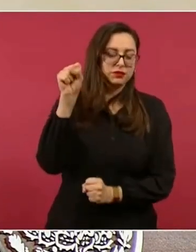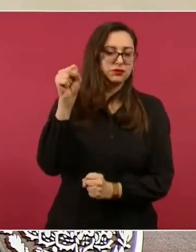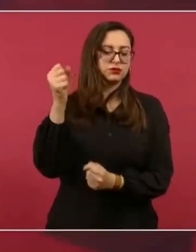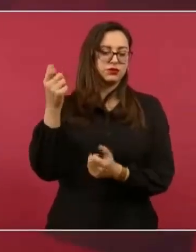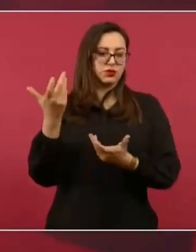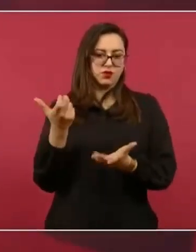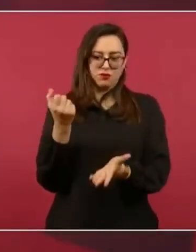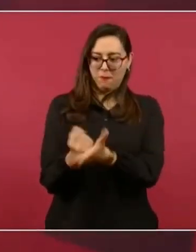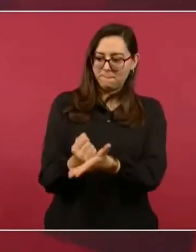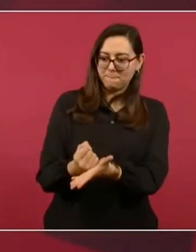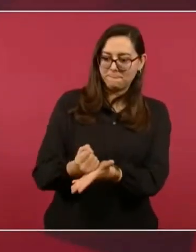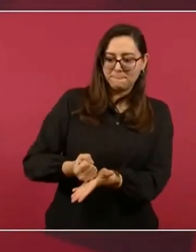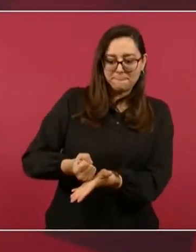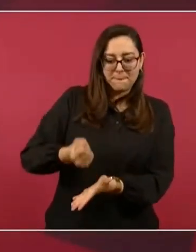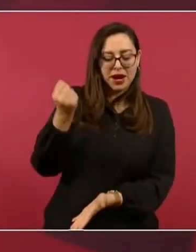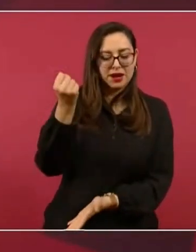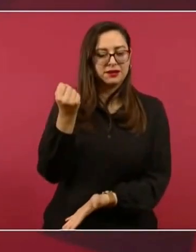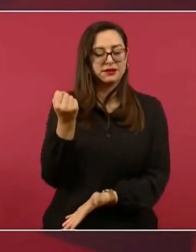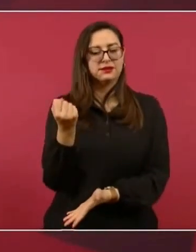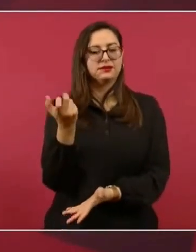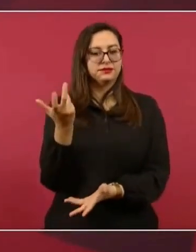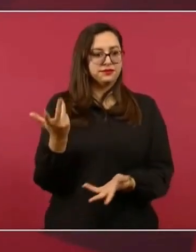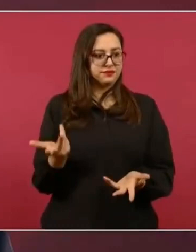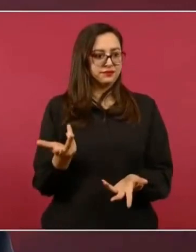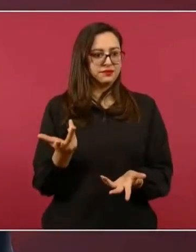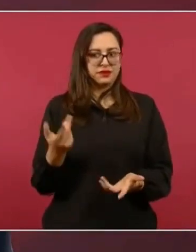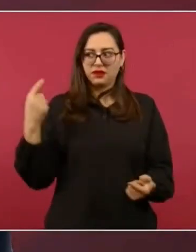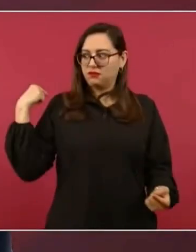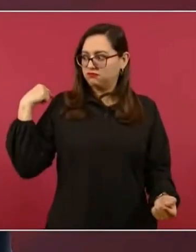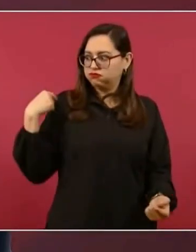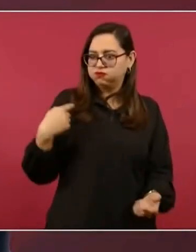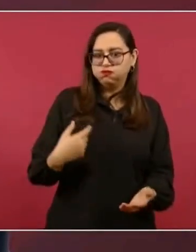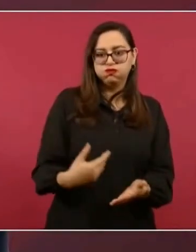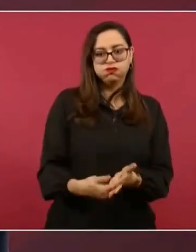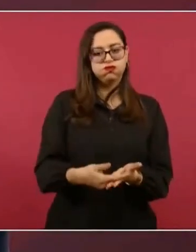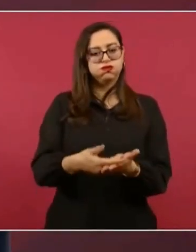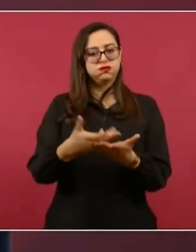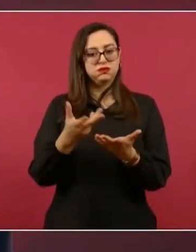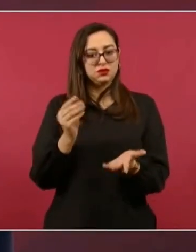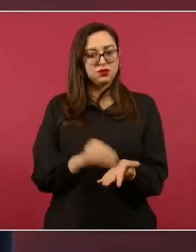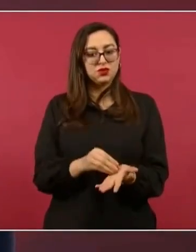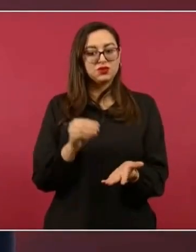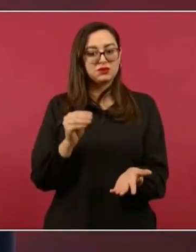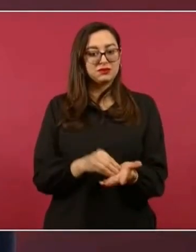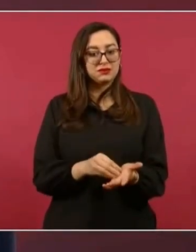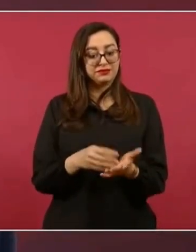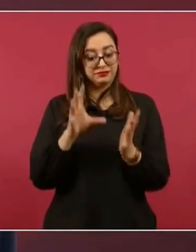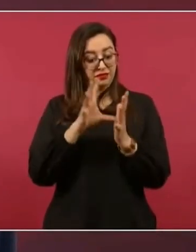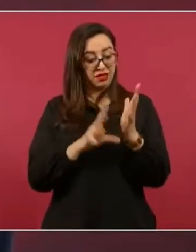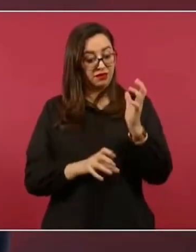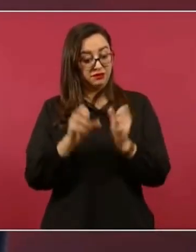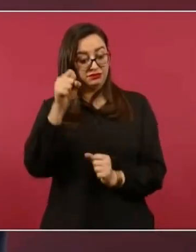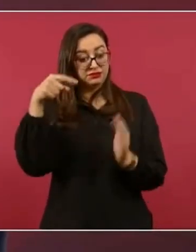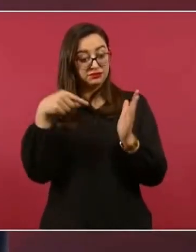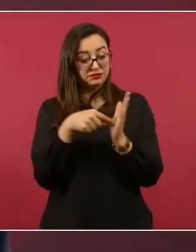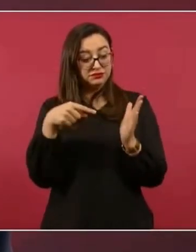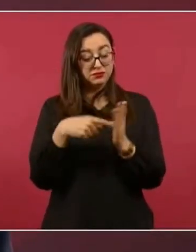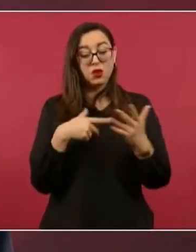aprobación de la Constitución más avanzada